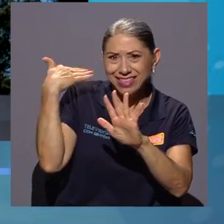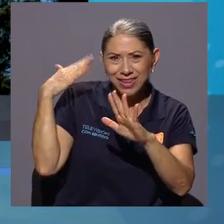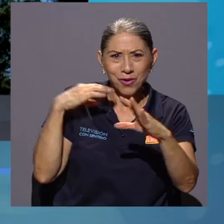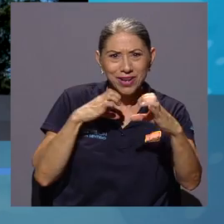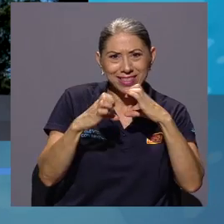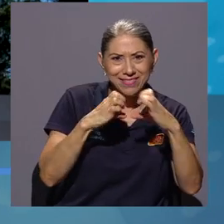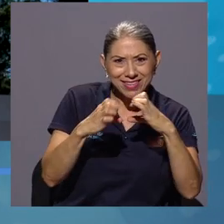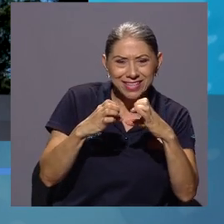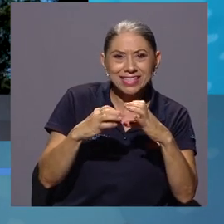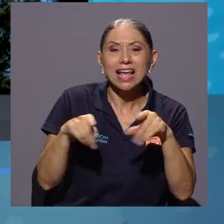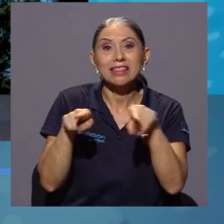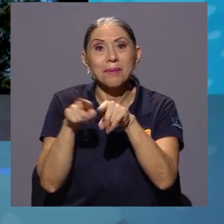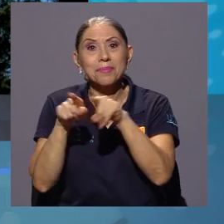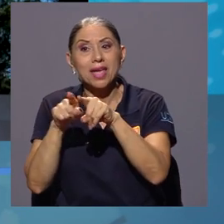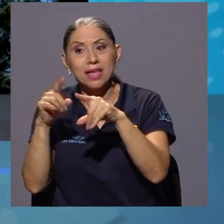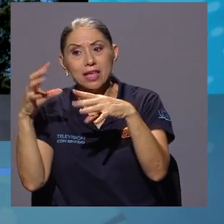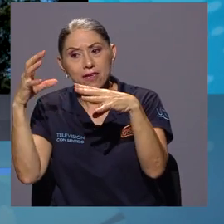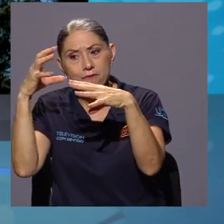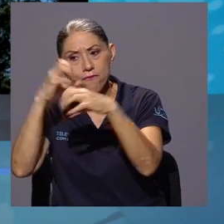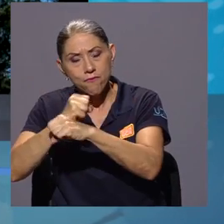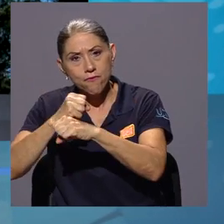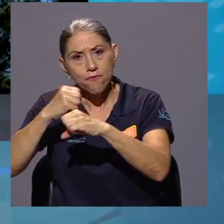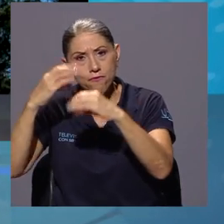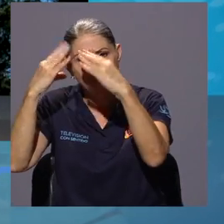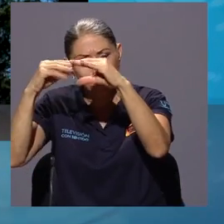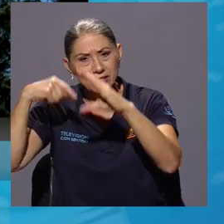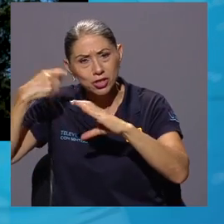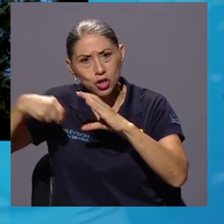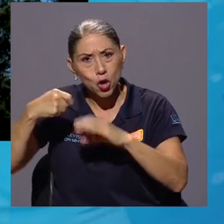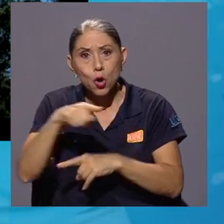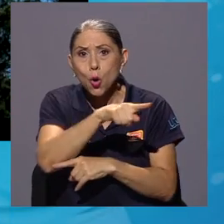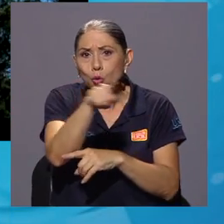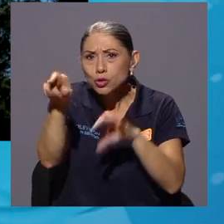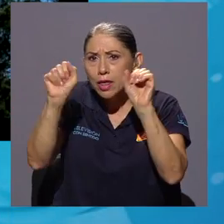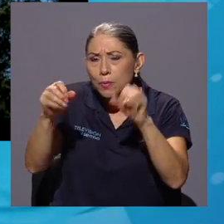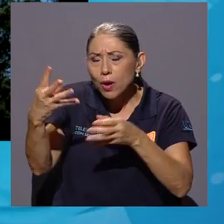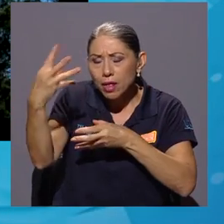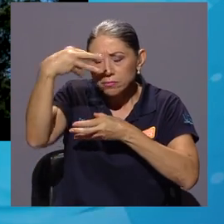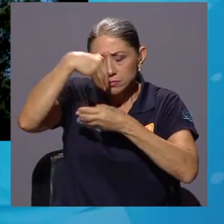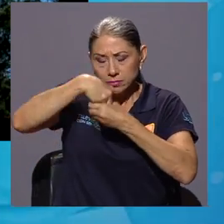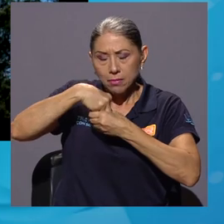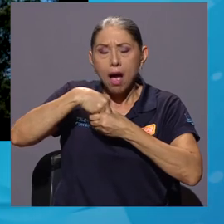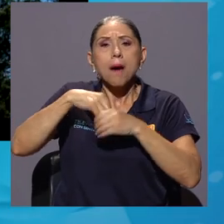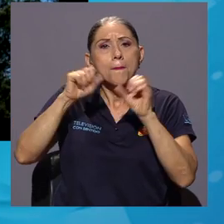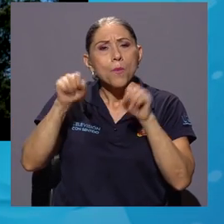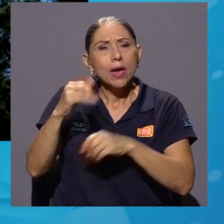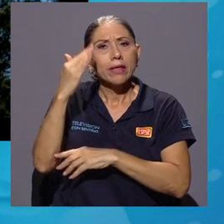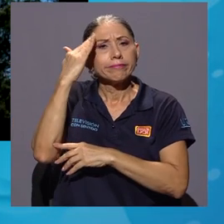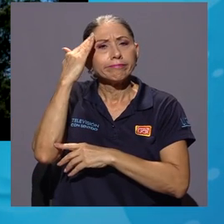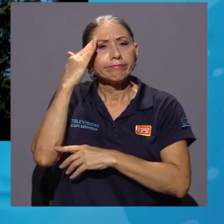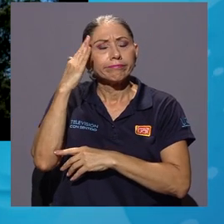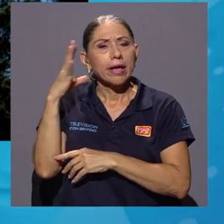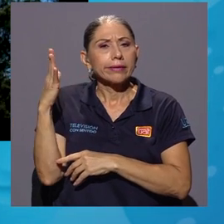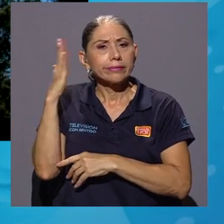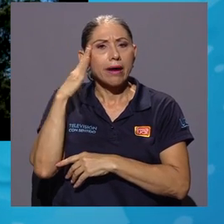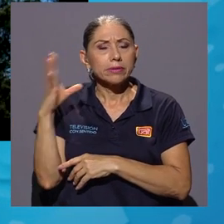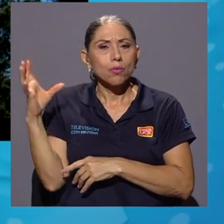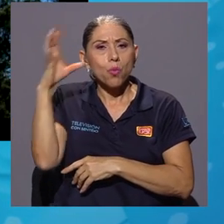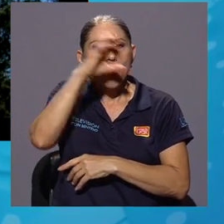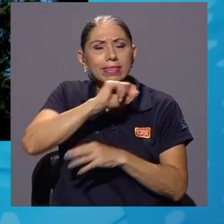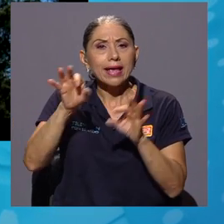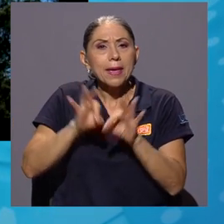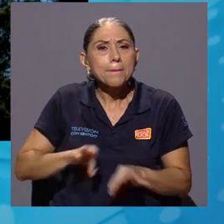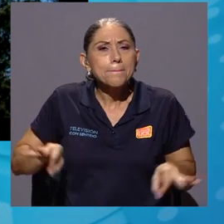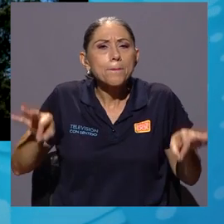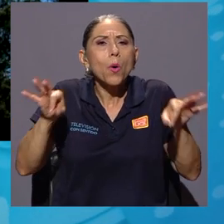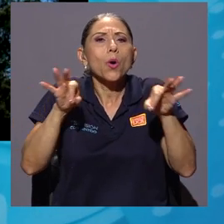esta entrevista, pueda sacar sus conclusiones muy certeras en relación con de verdad lo importante que es en nuestra vida,